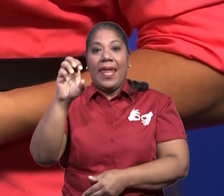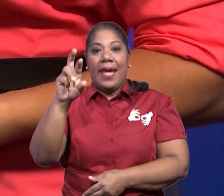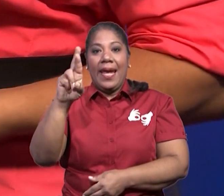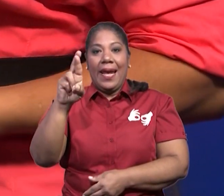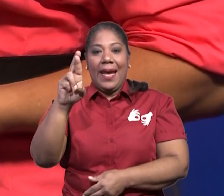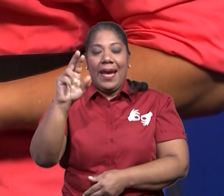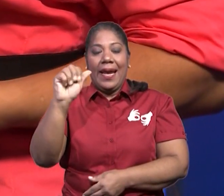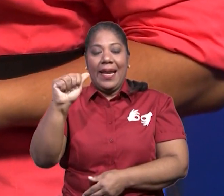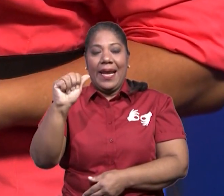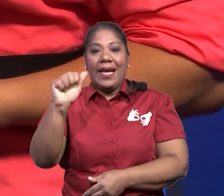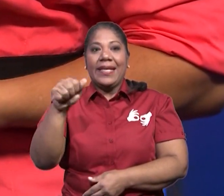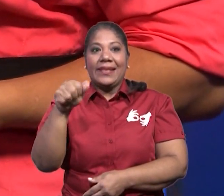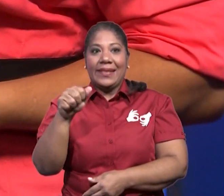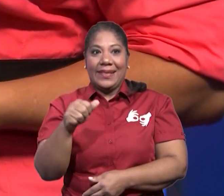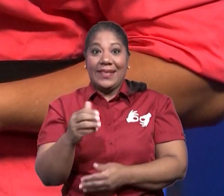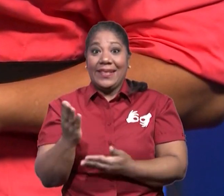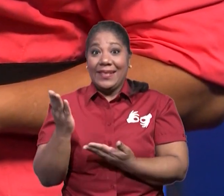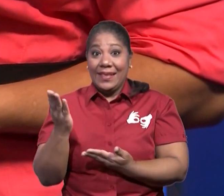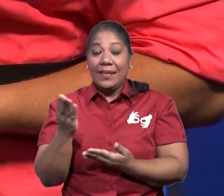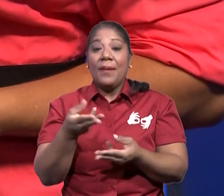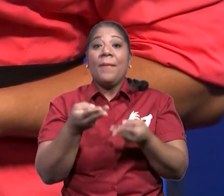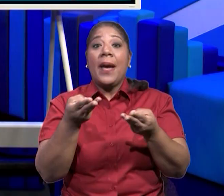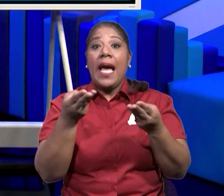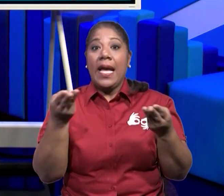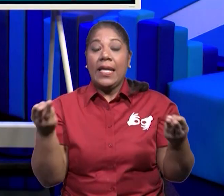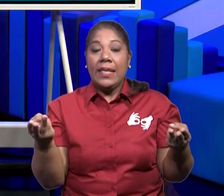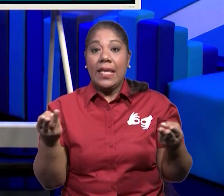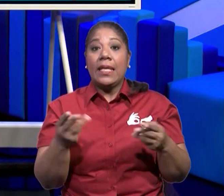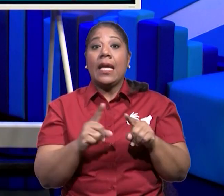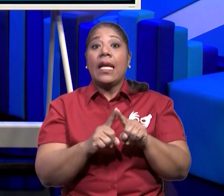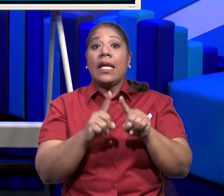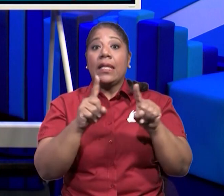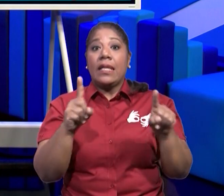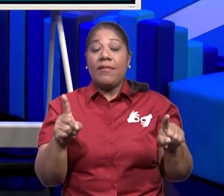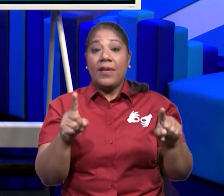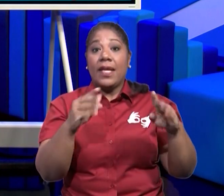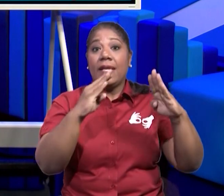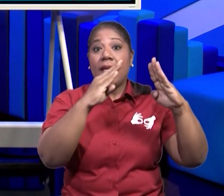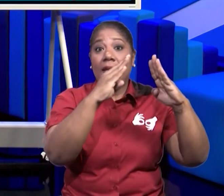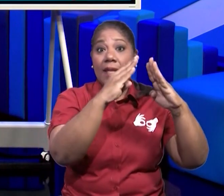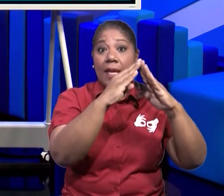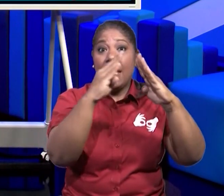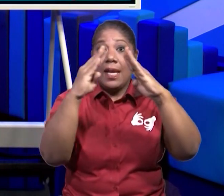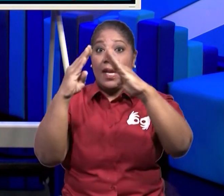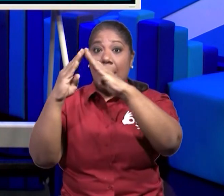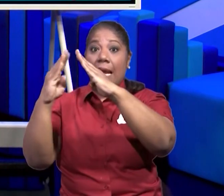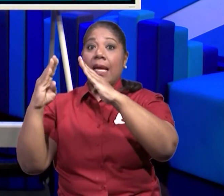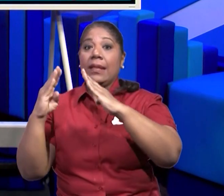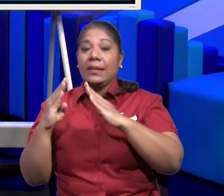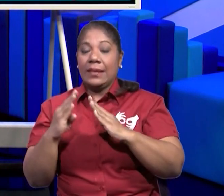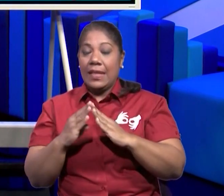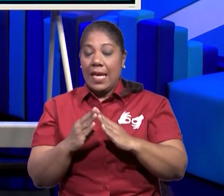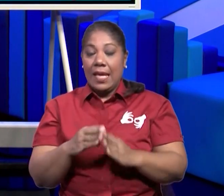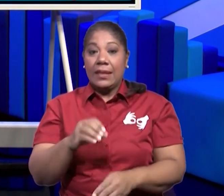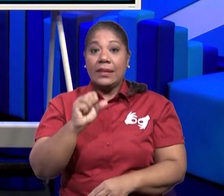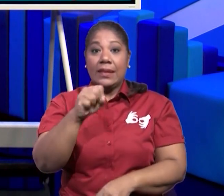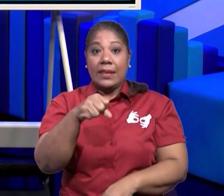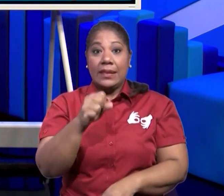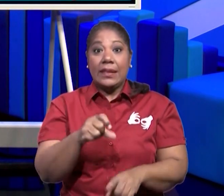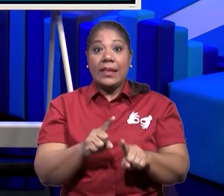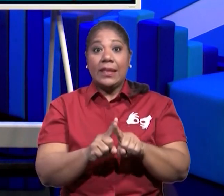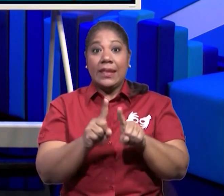los materiales que utilizamos para la construcción de diferentes viviendas.